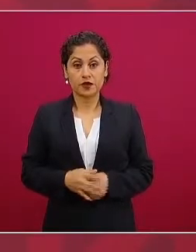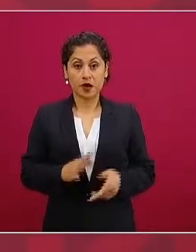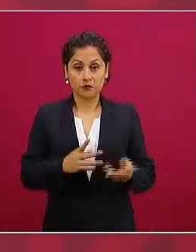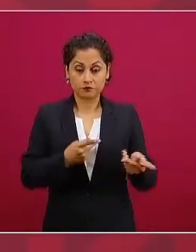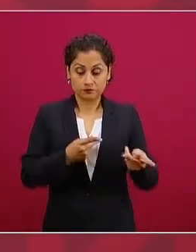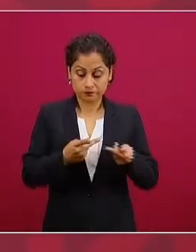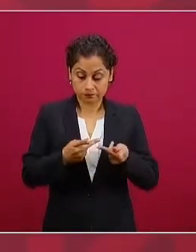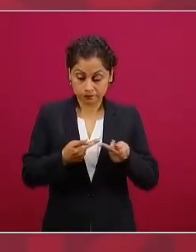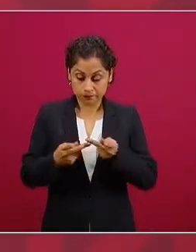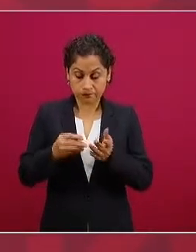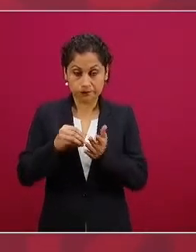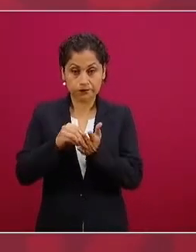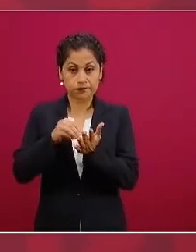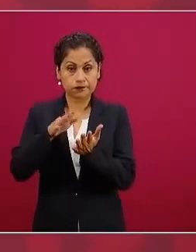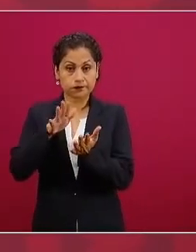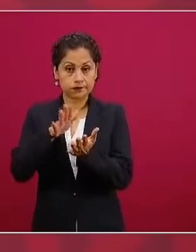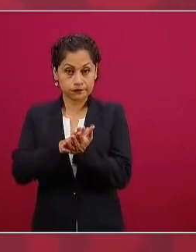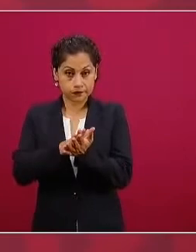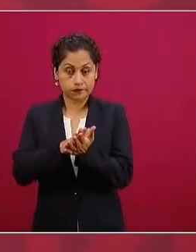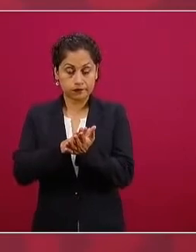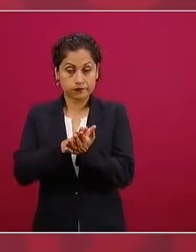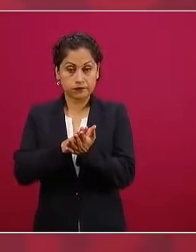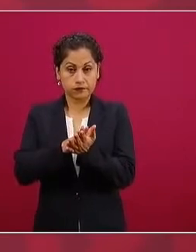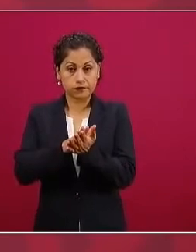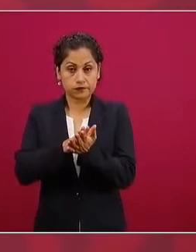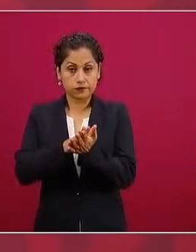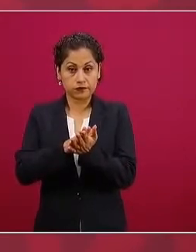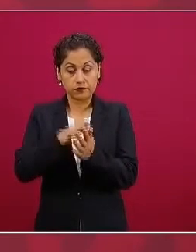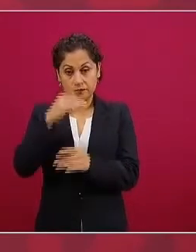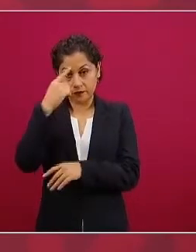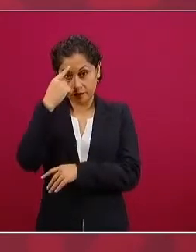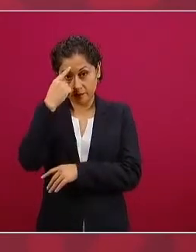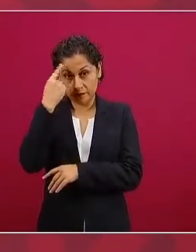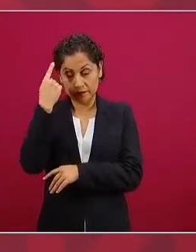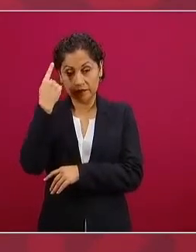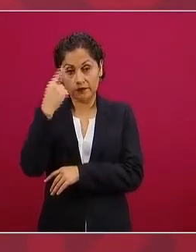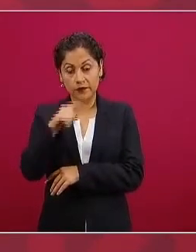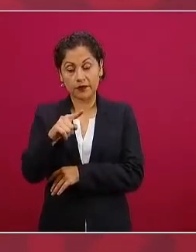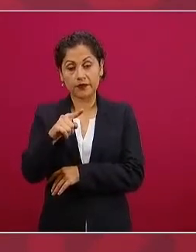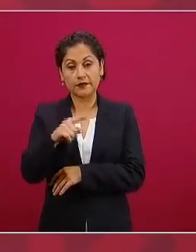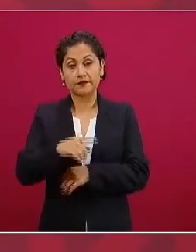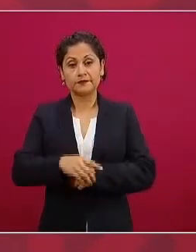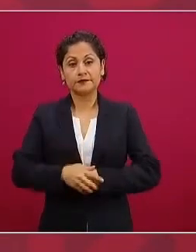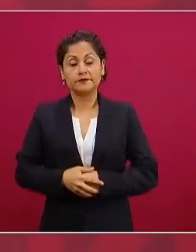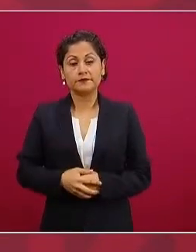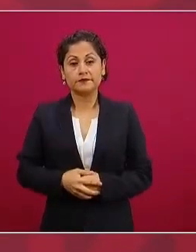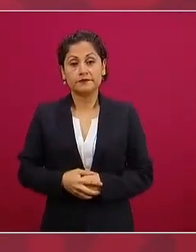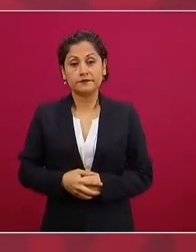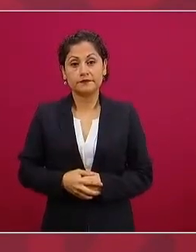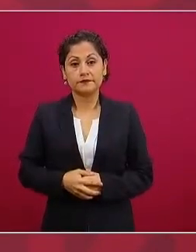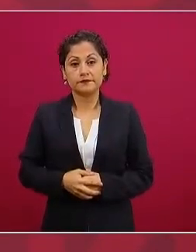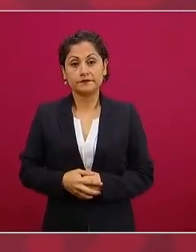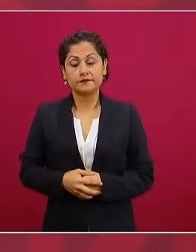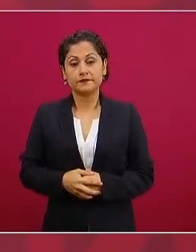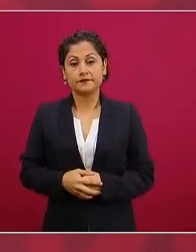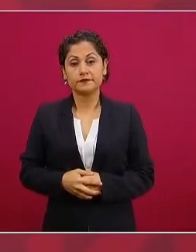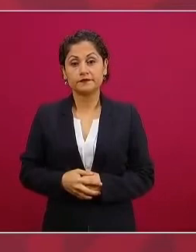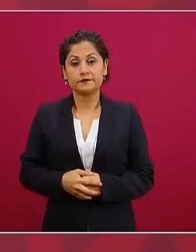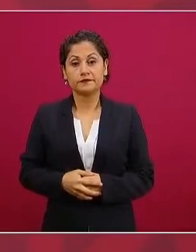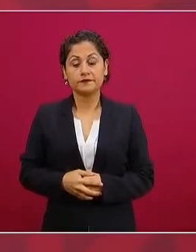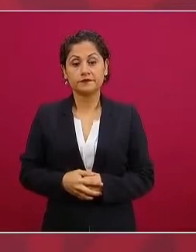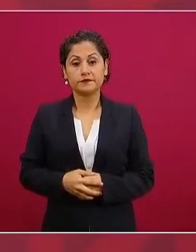en lo general para enfrentar